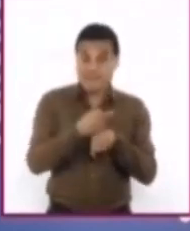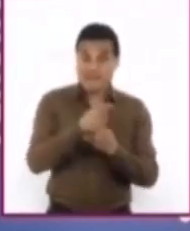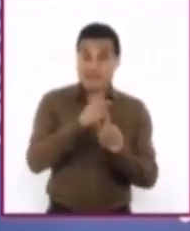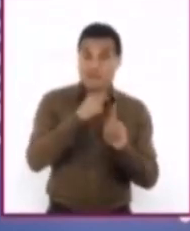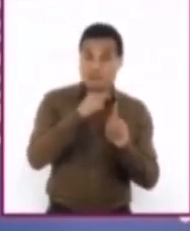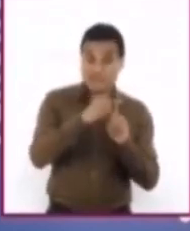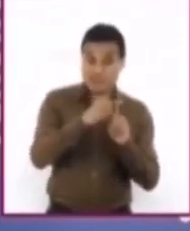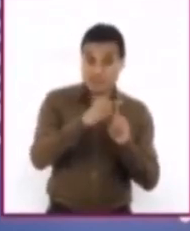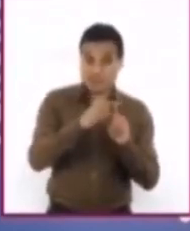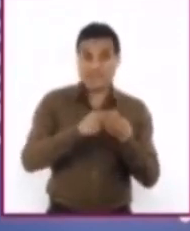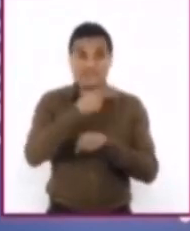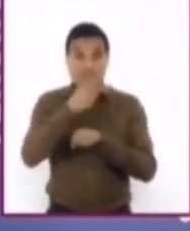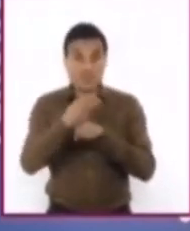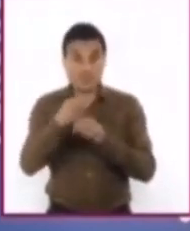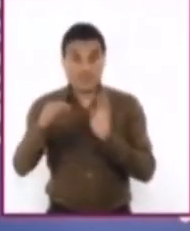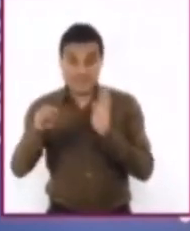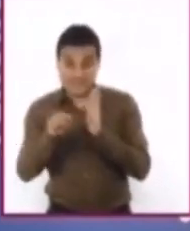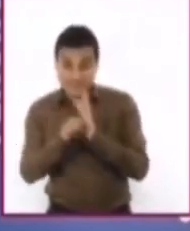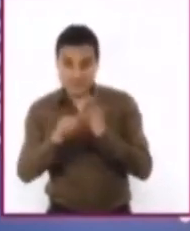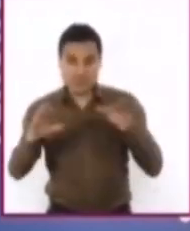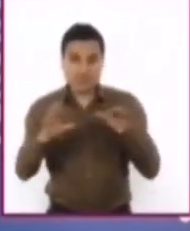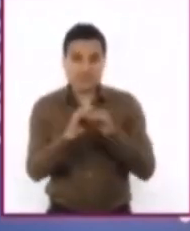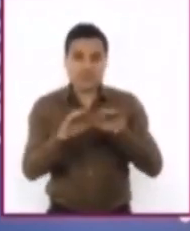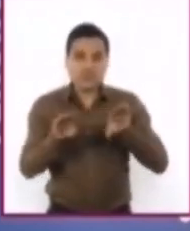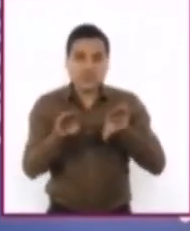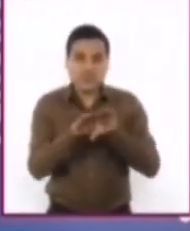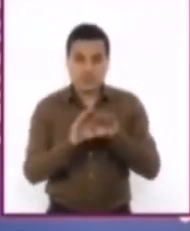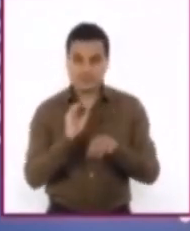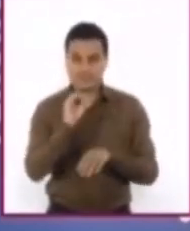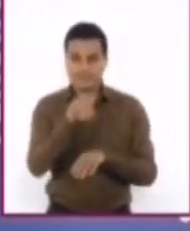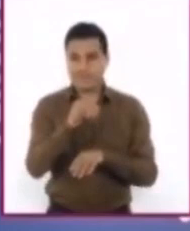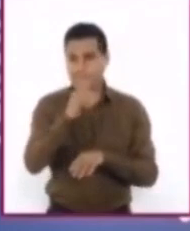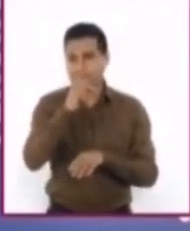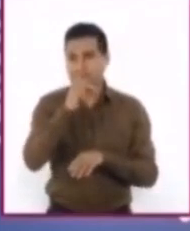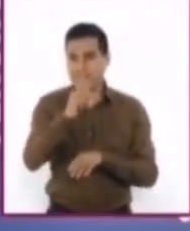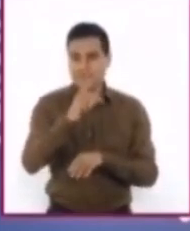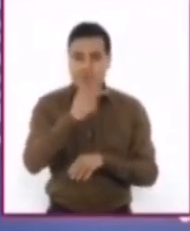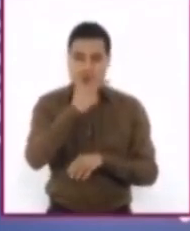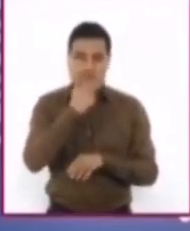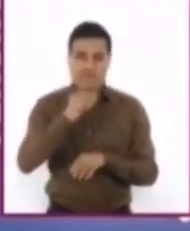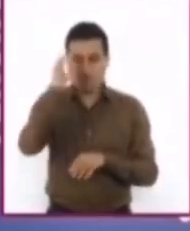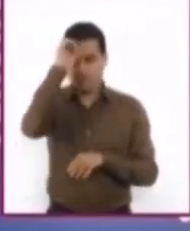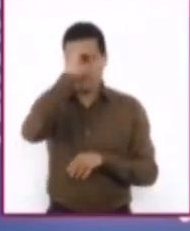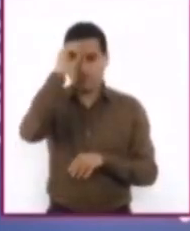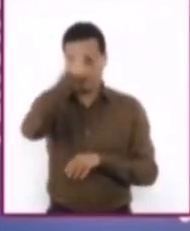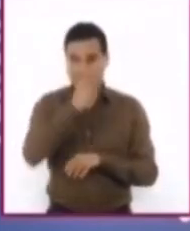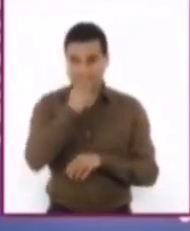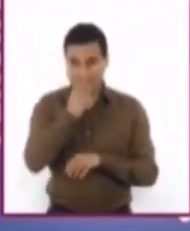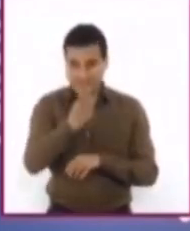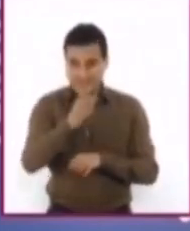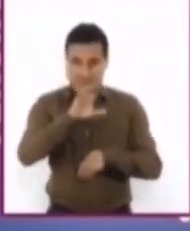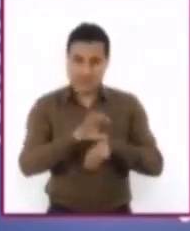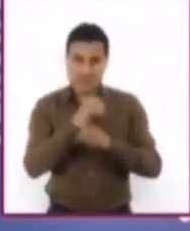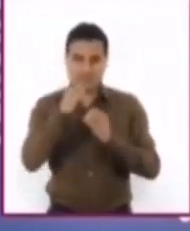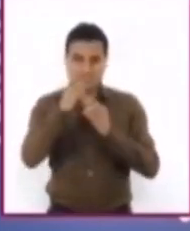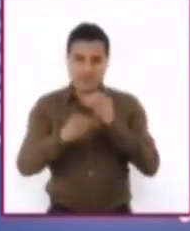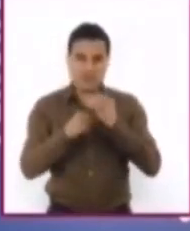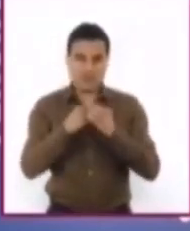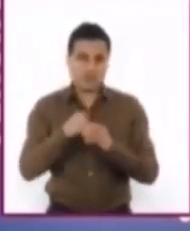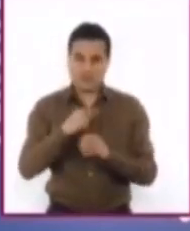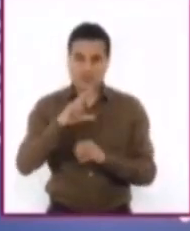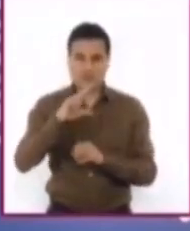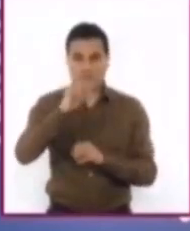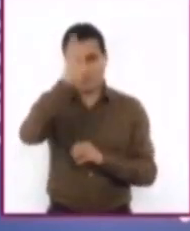la segunda. En este caso, el autor está contra el uso de la energía nuclear. Por eso, primero coloca una idea